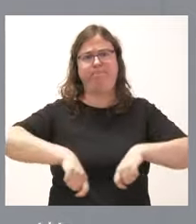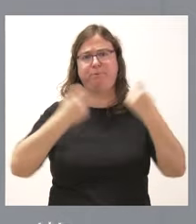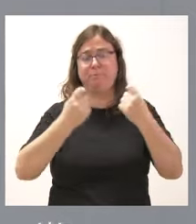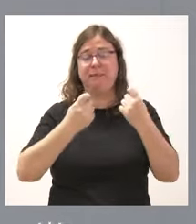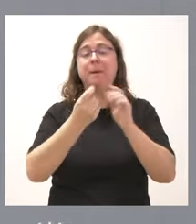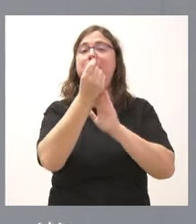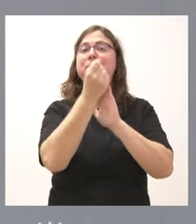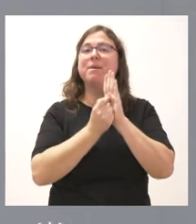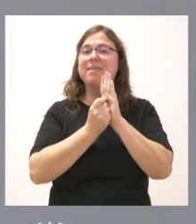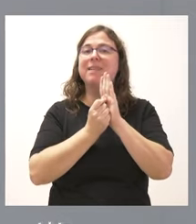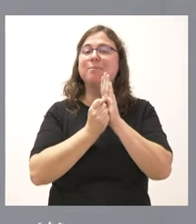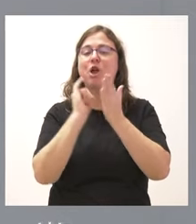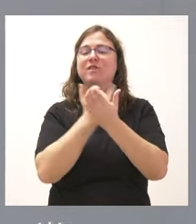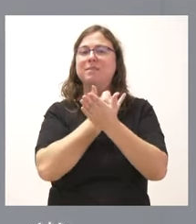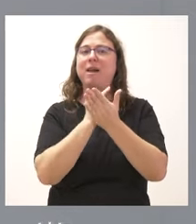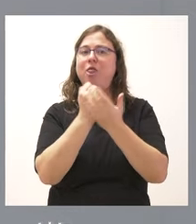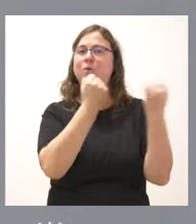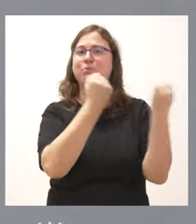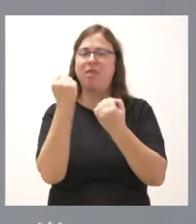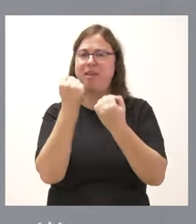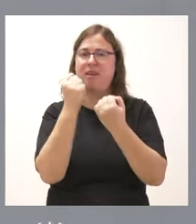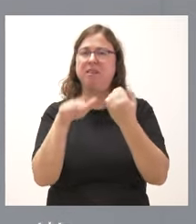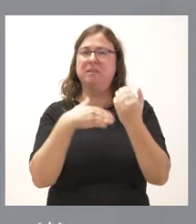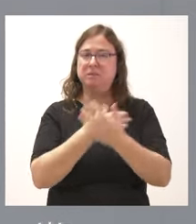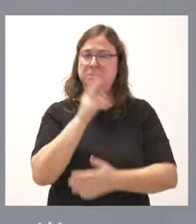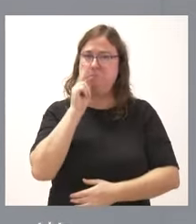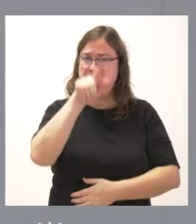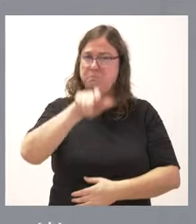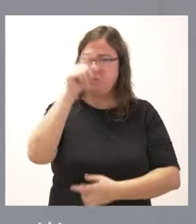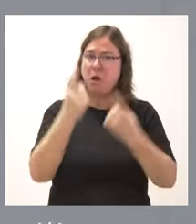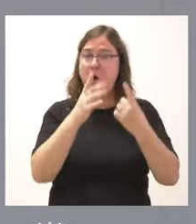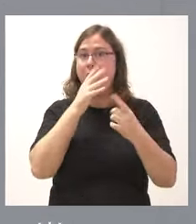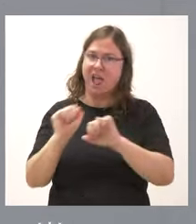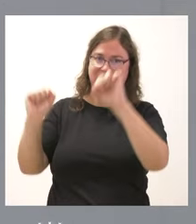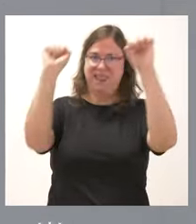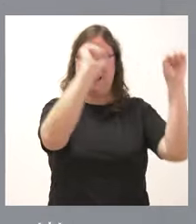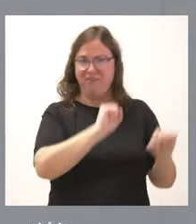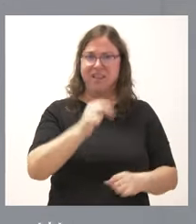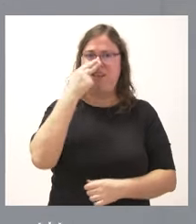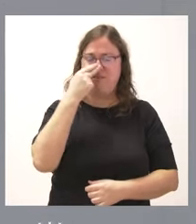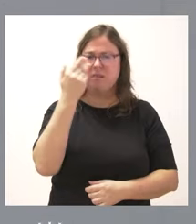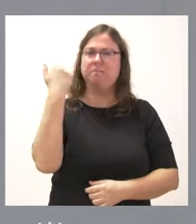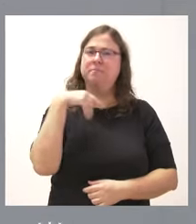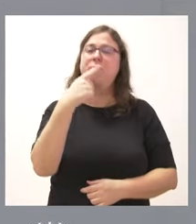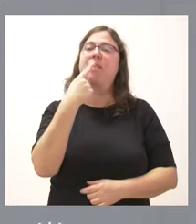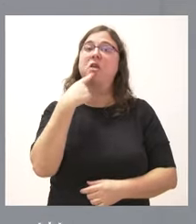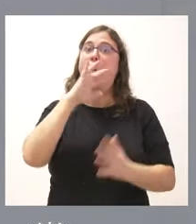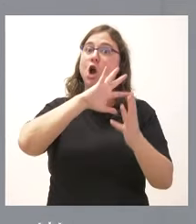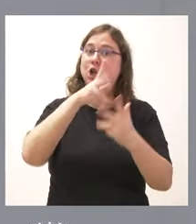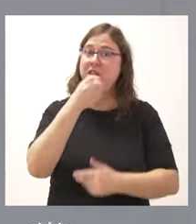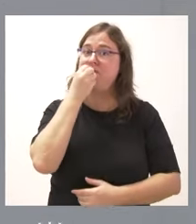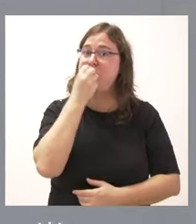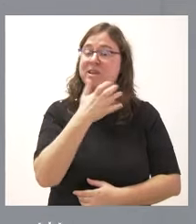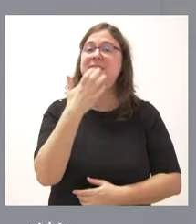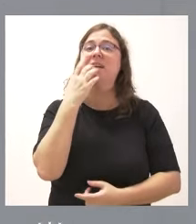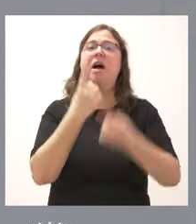principios de división de poderes. Y yo oía a algunas de las personas que ahora defienden con mucho interés esto, que era una muy buena noticia cuando